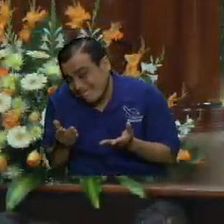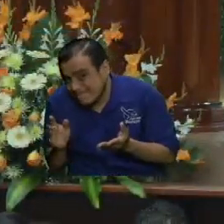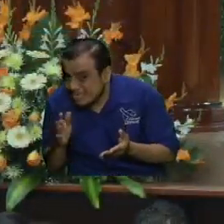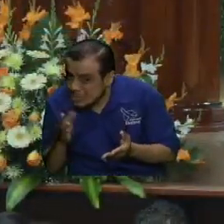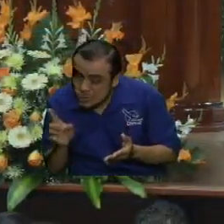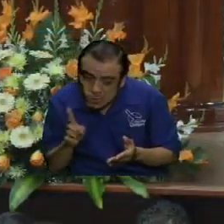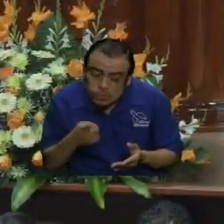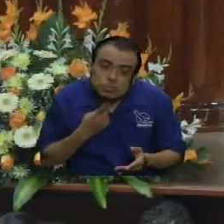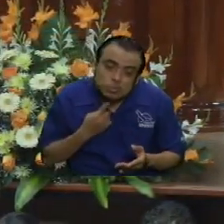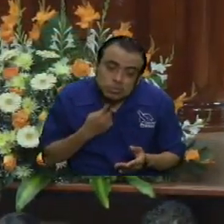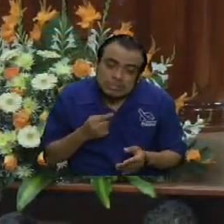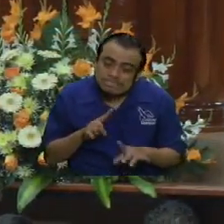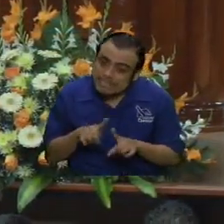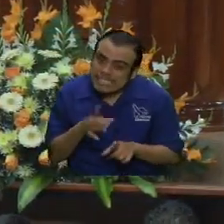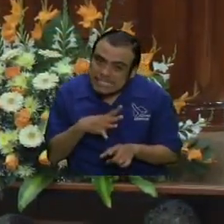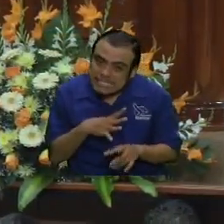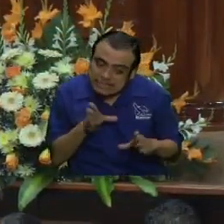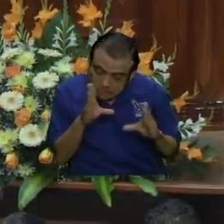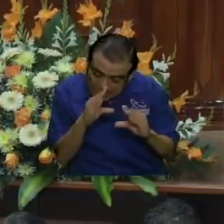tenemos un cachito de tinieblas.